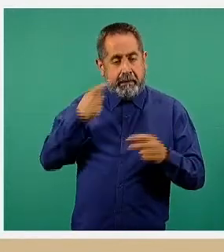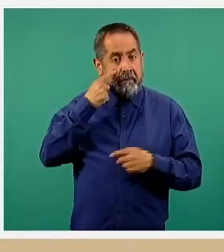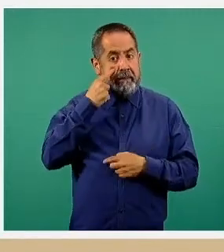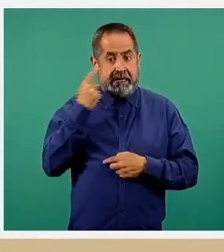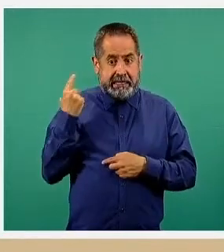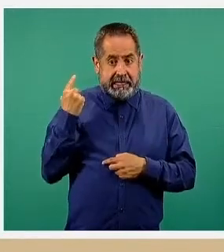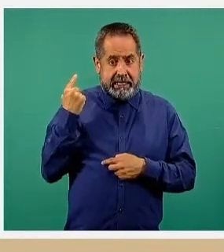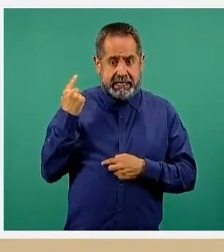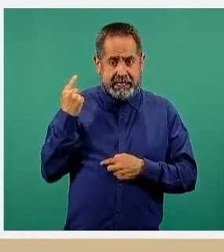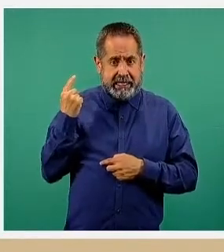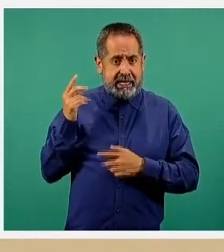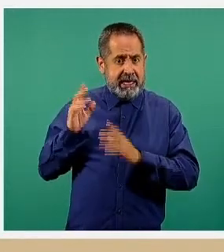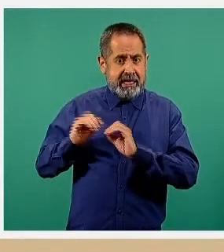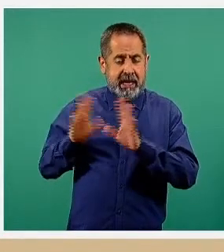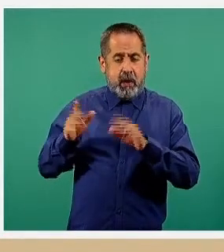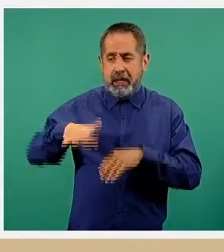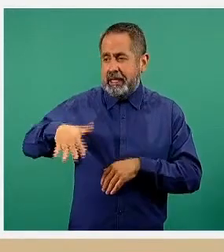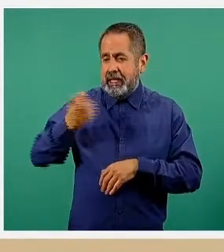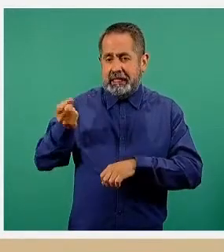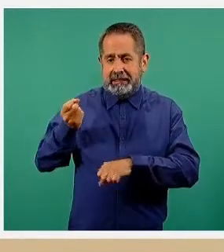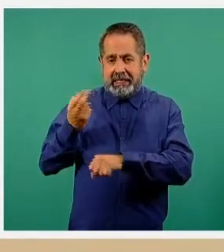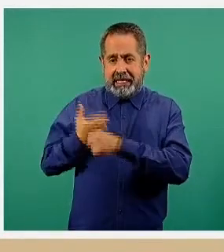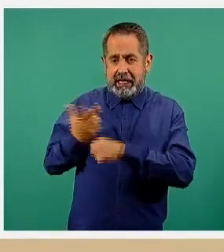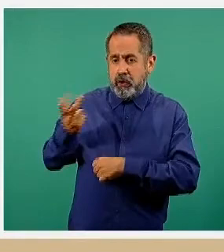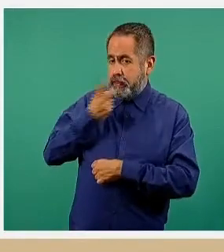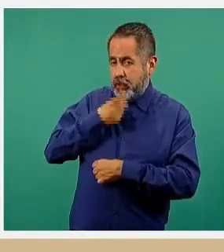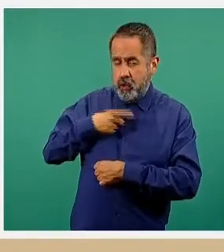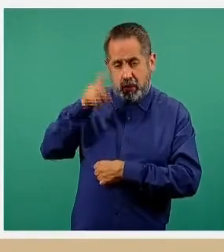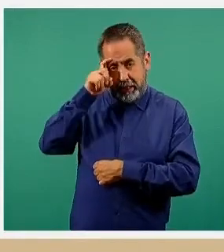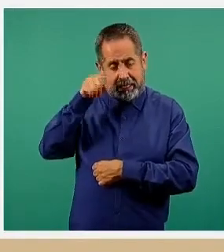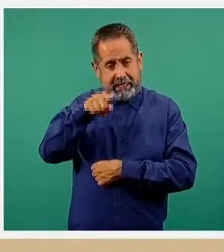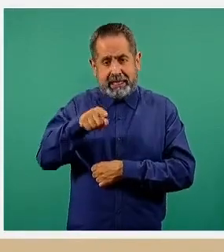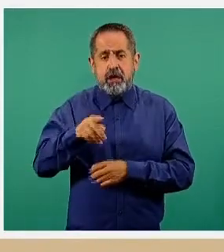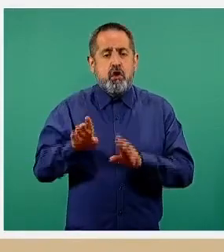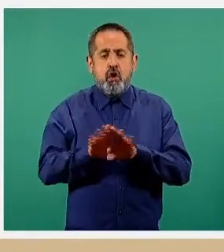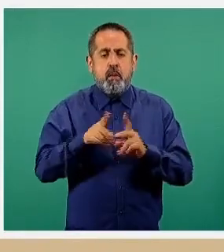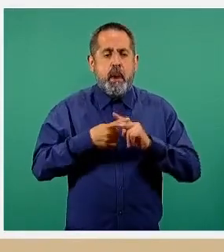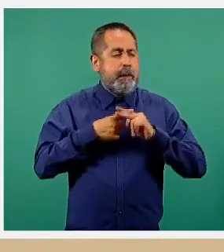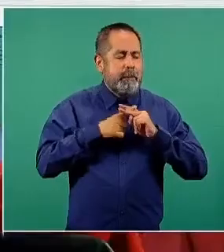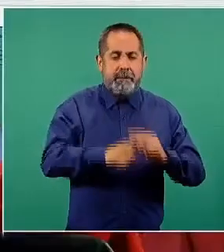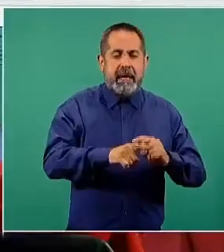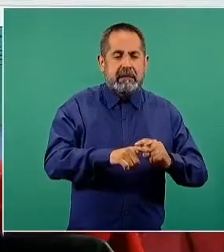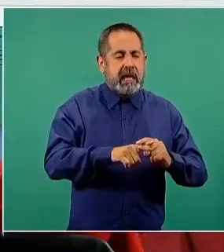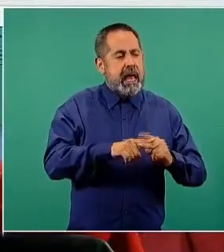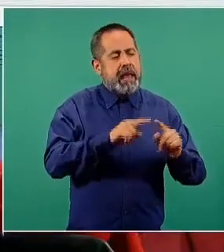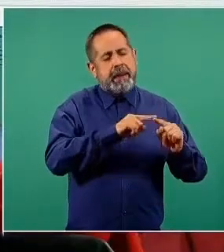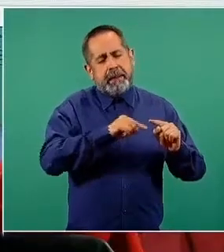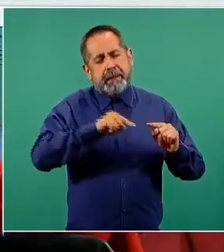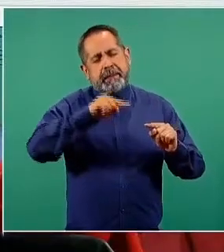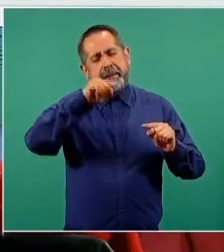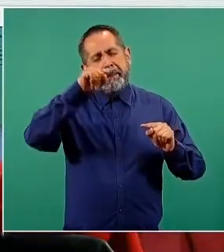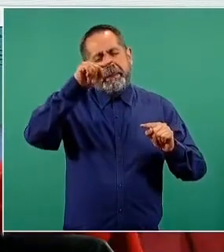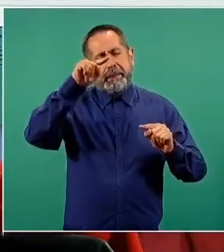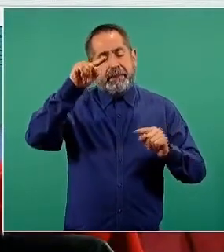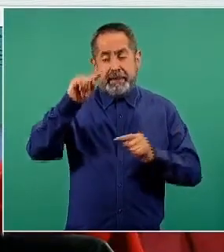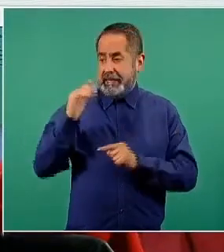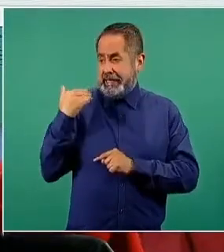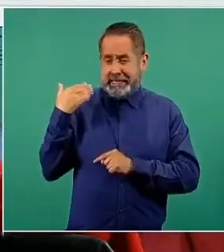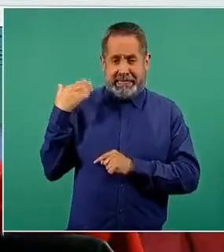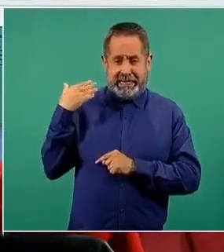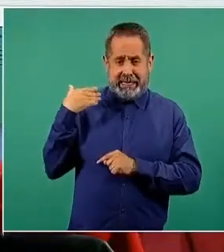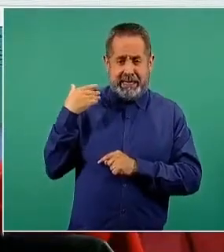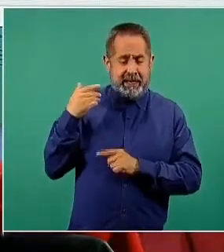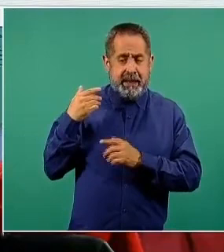gráficamente lo que el subsecretario acaba de comentar en función del comportamiento de la epidemia en las últimas semanas, meses y prácticamente